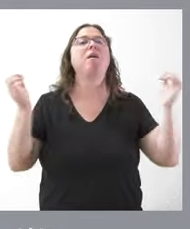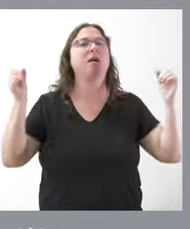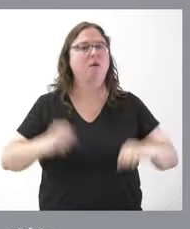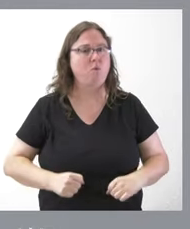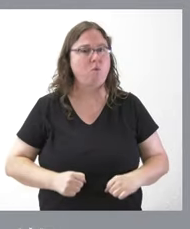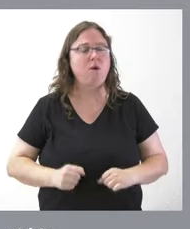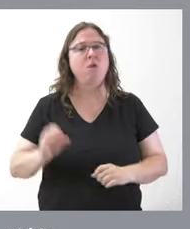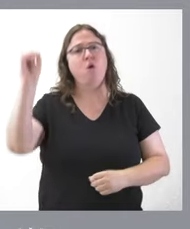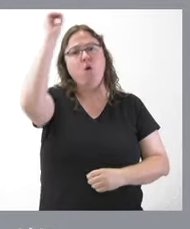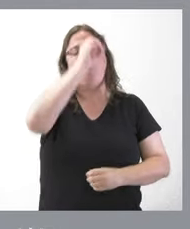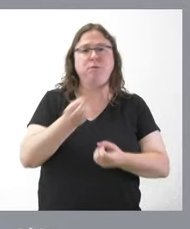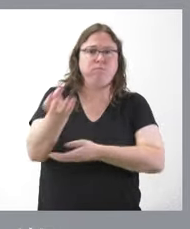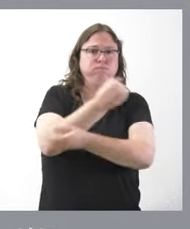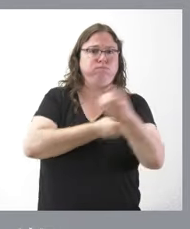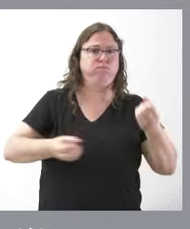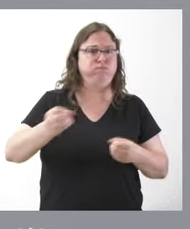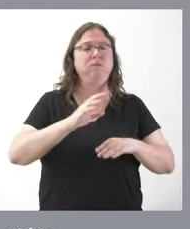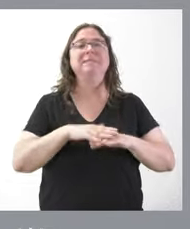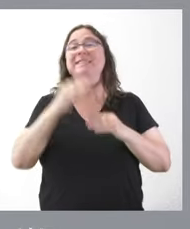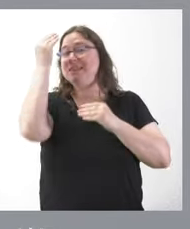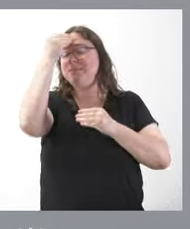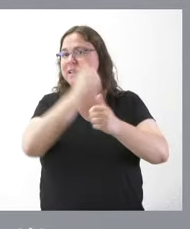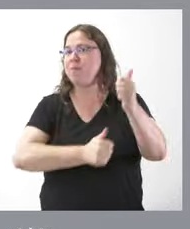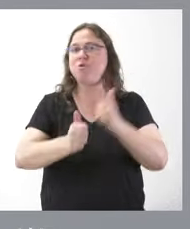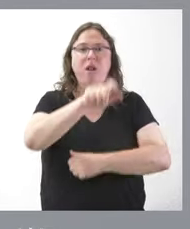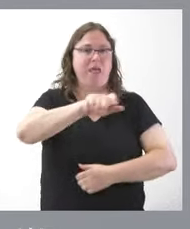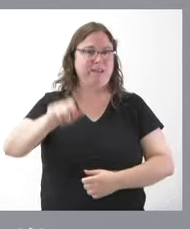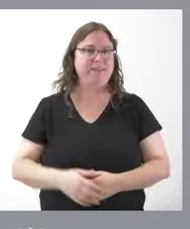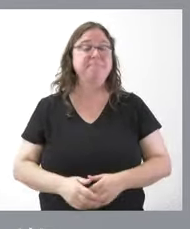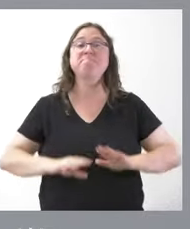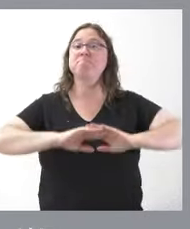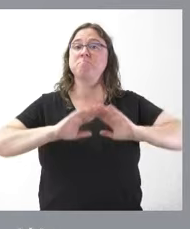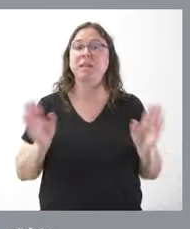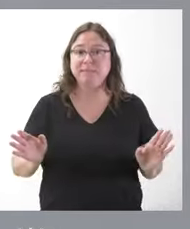de opiniones que sean fructíferas, pensando siempre en el interés de la gente. Y, sin más,